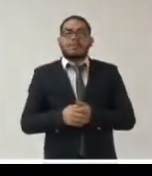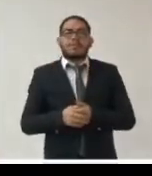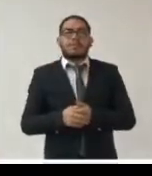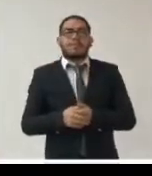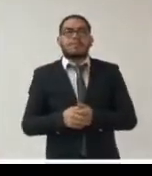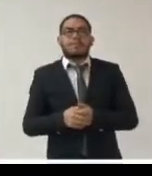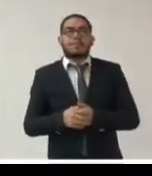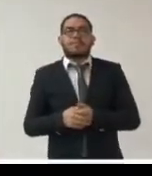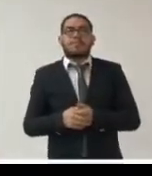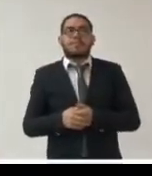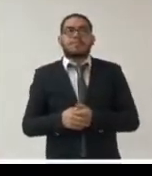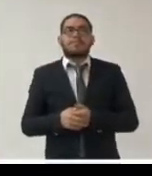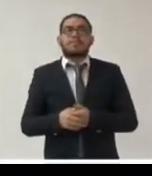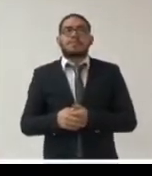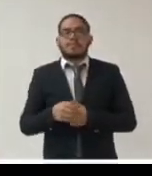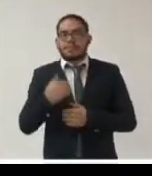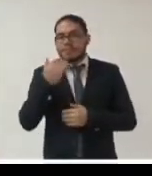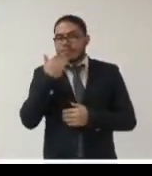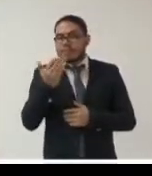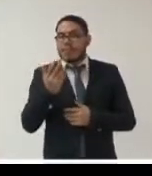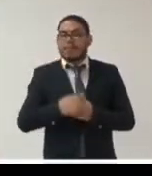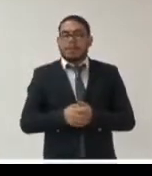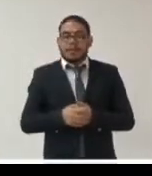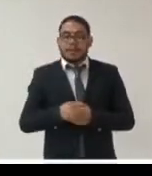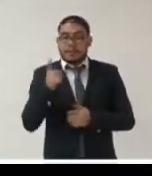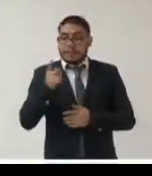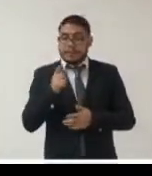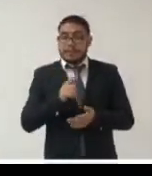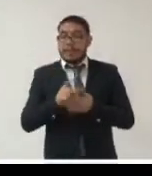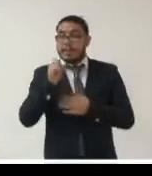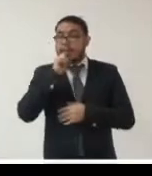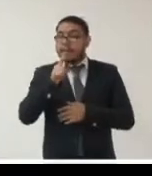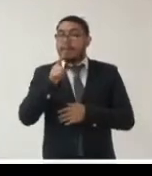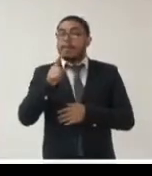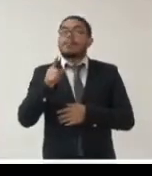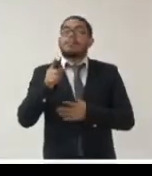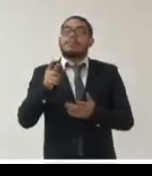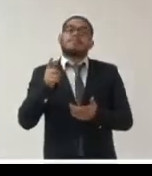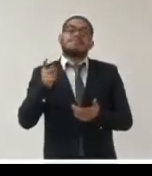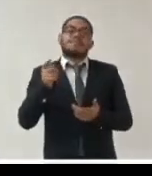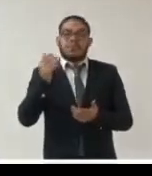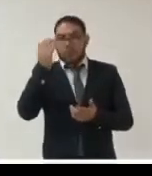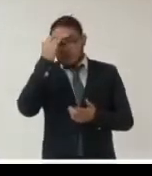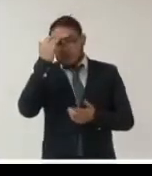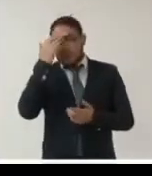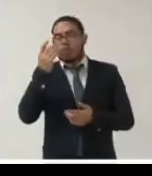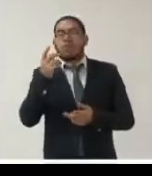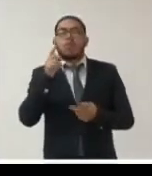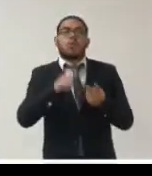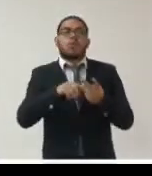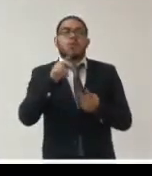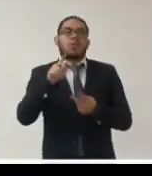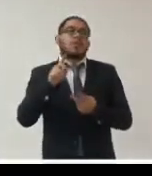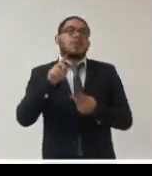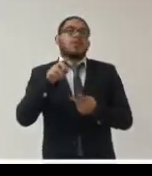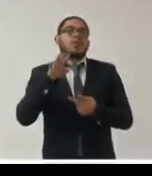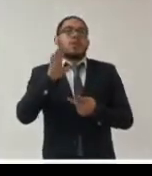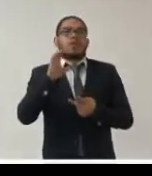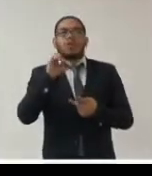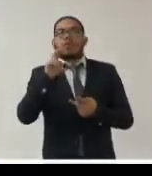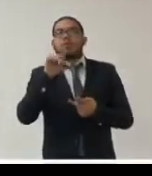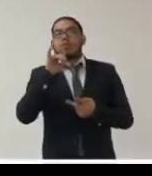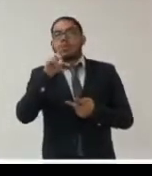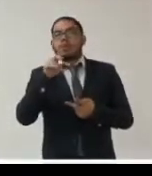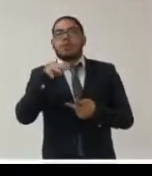consultas muy bien en el micrositio de transparencia proactiva conocimiento útil COVID-19 se